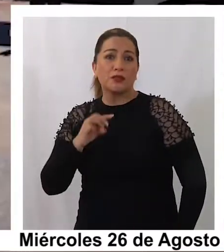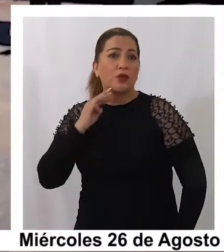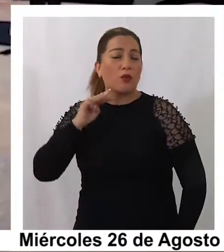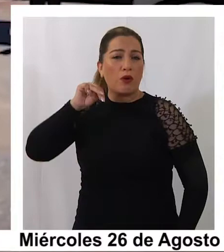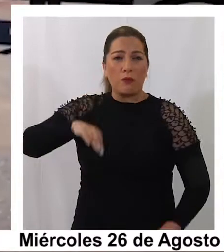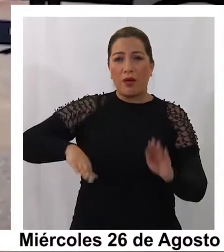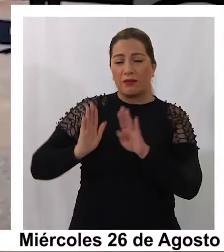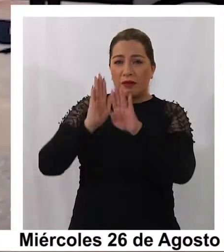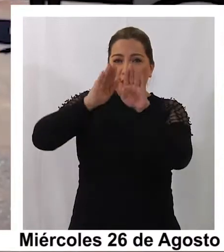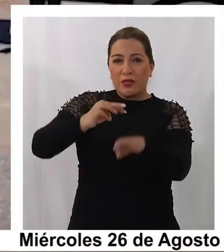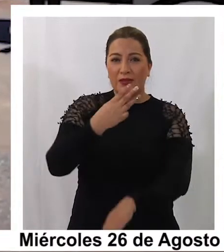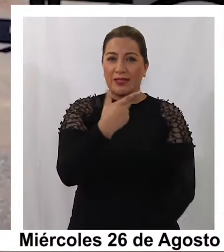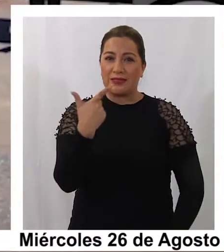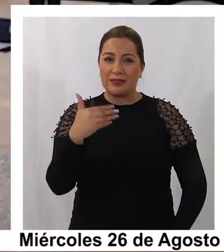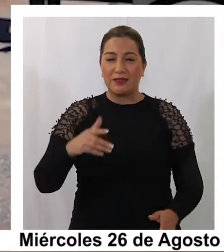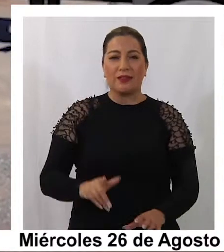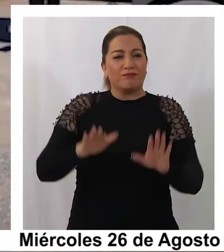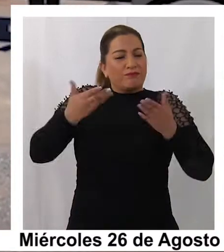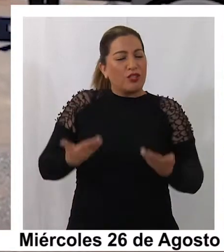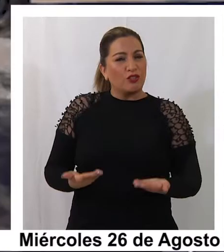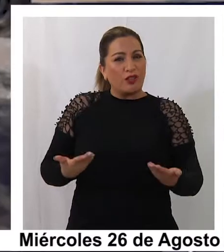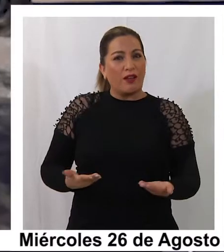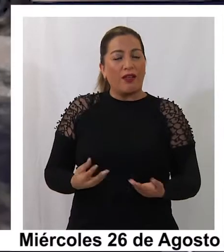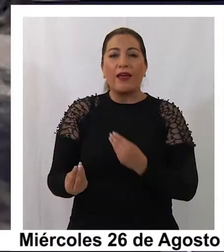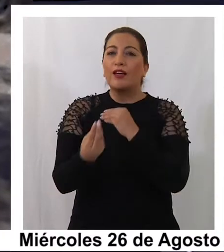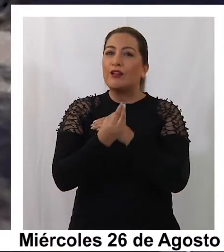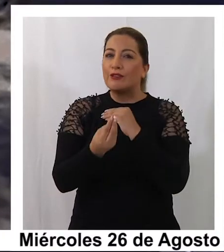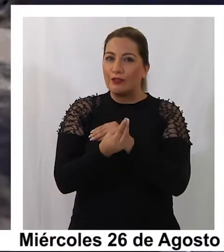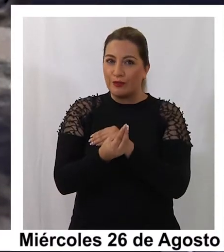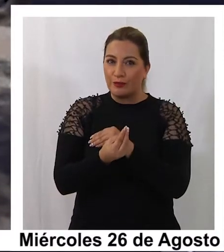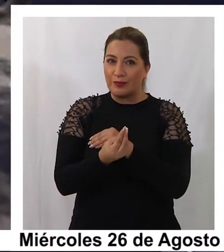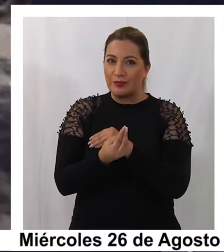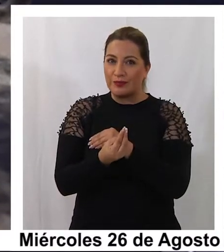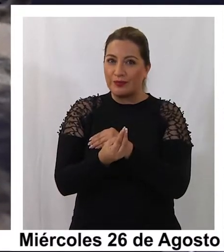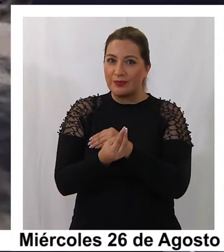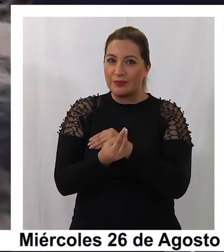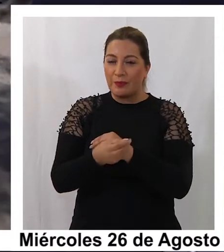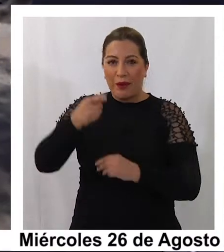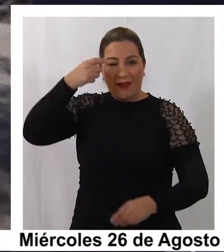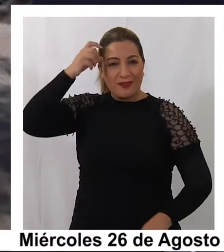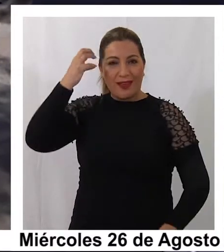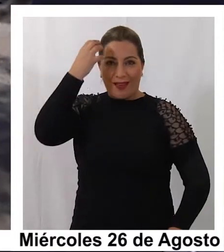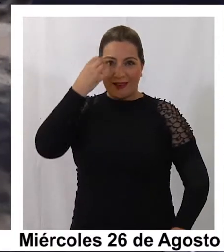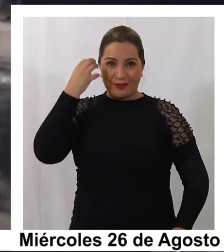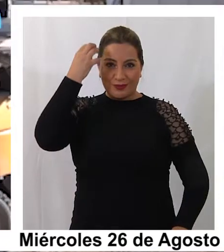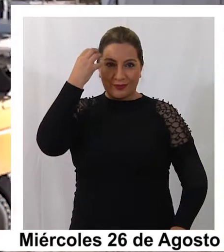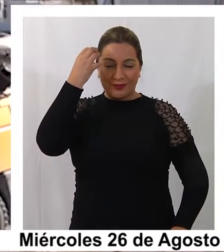con más de 37 toneladas de alfalfa como alimento para el ganado.